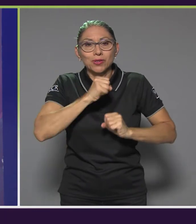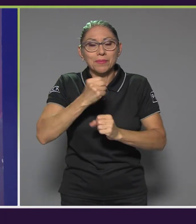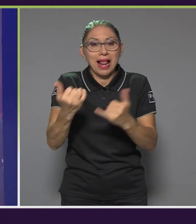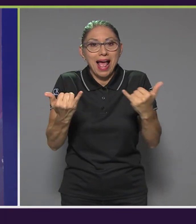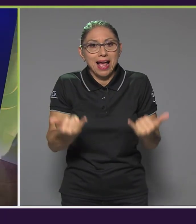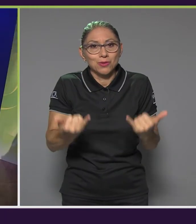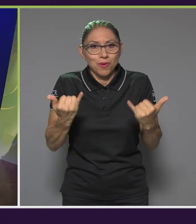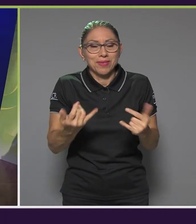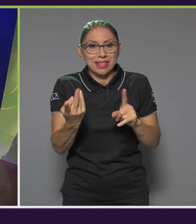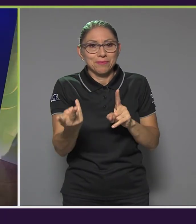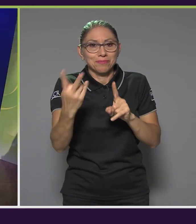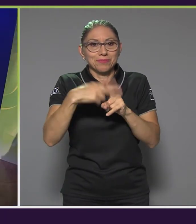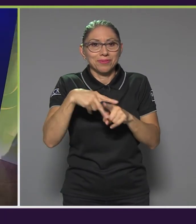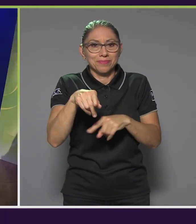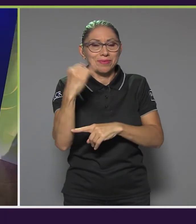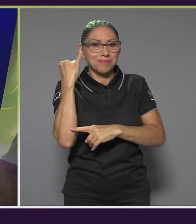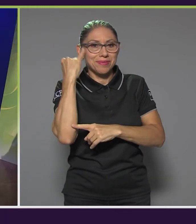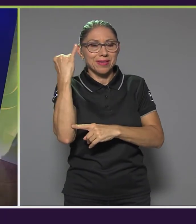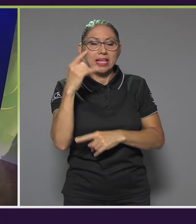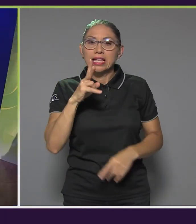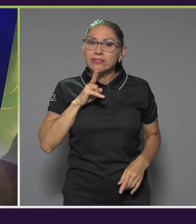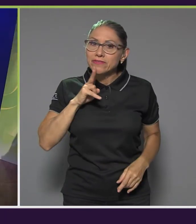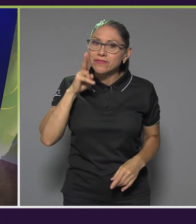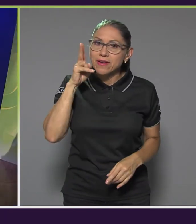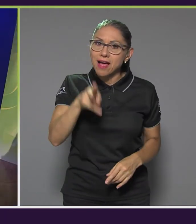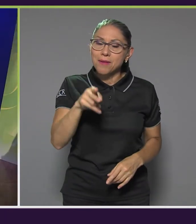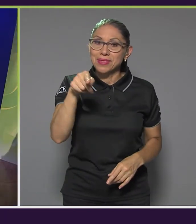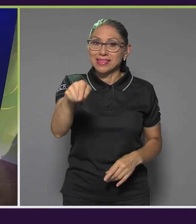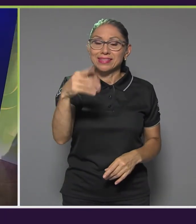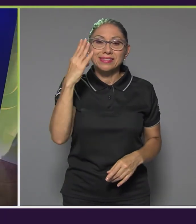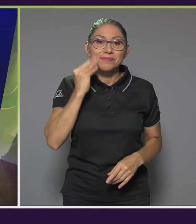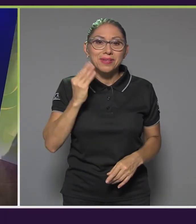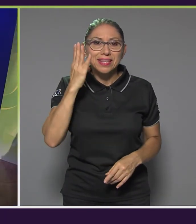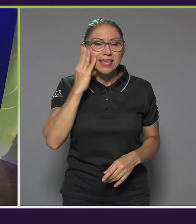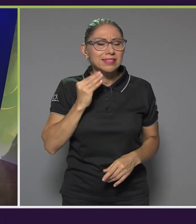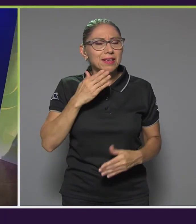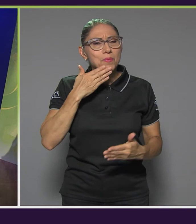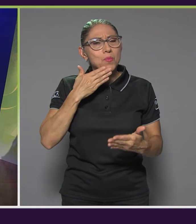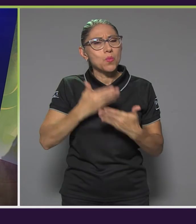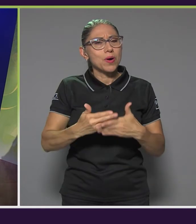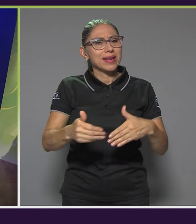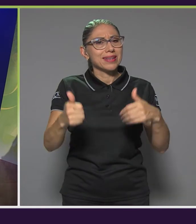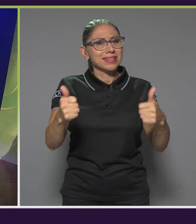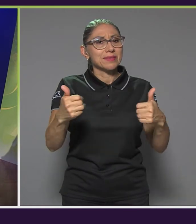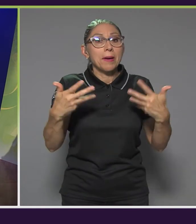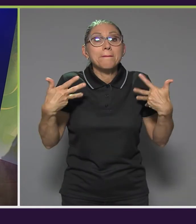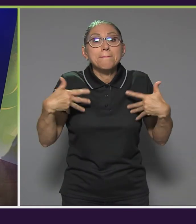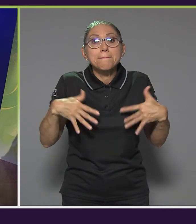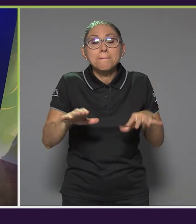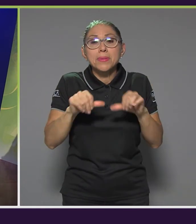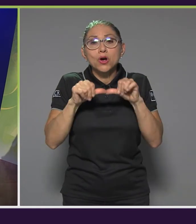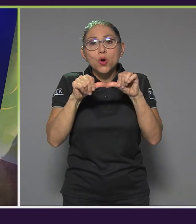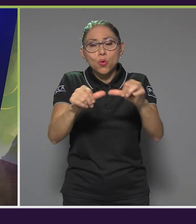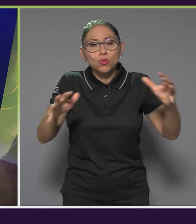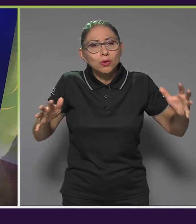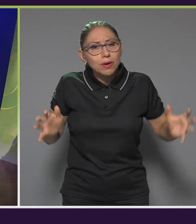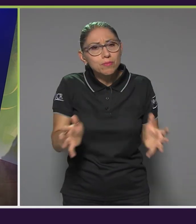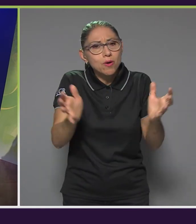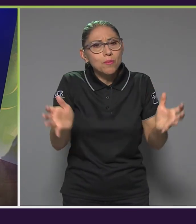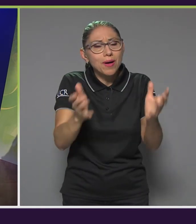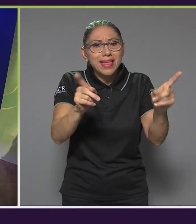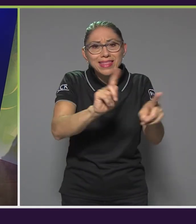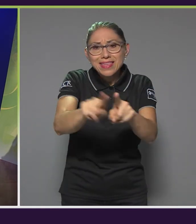iniciativa y realmente ha sido una experiencia buenísima, más bien seguir motivando a los diferentes